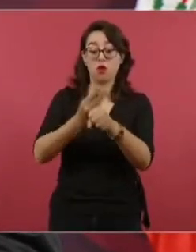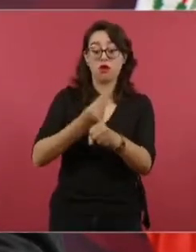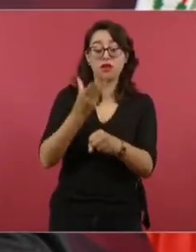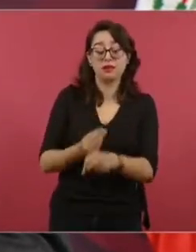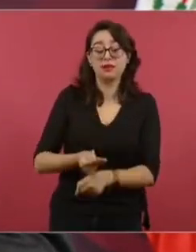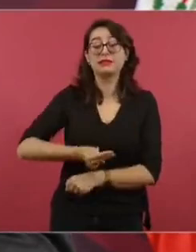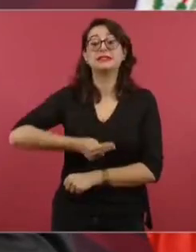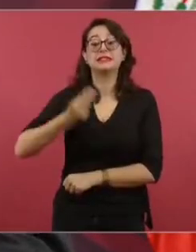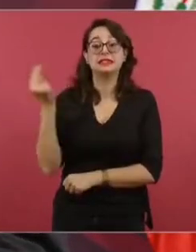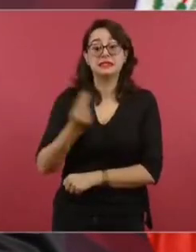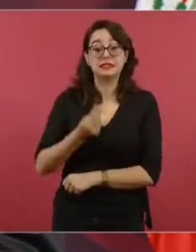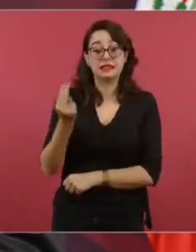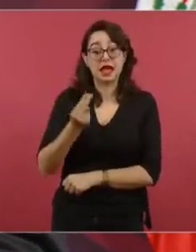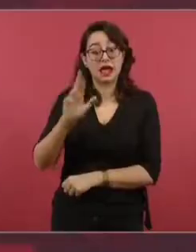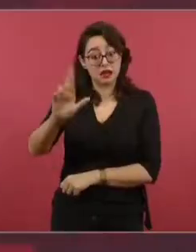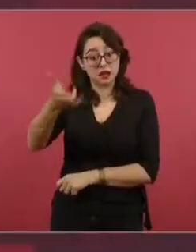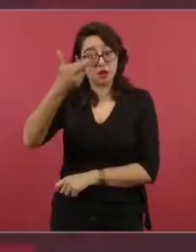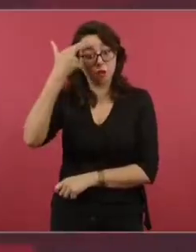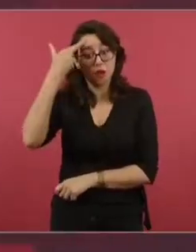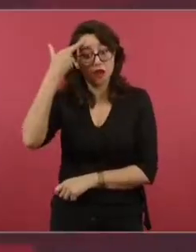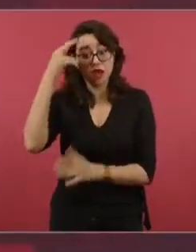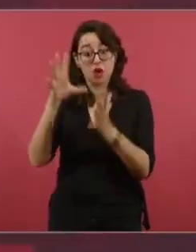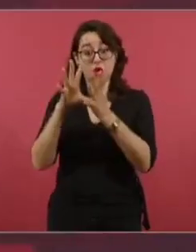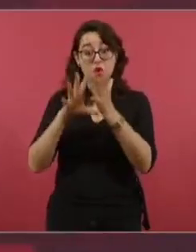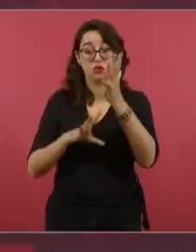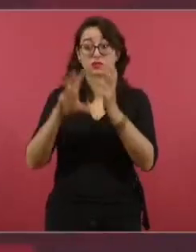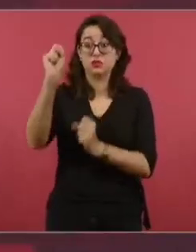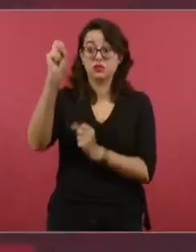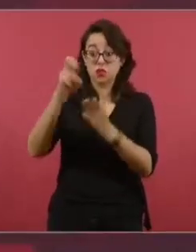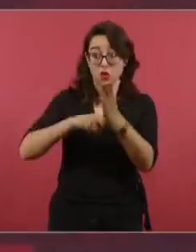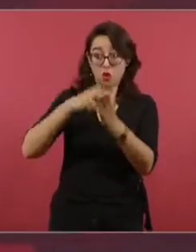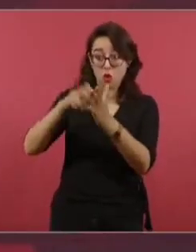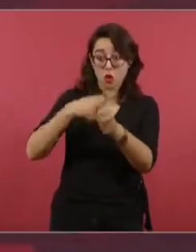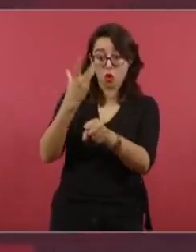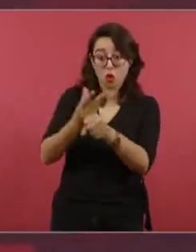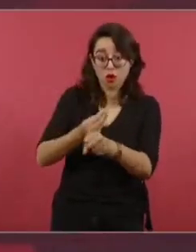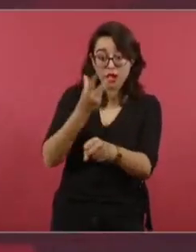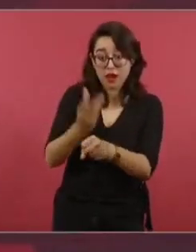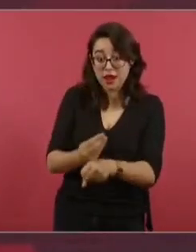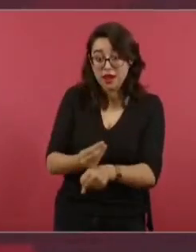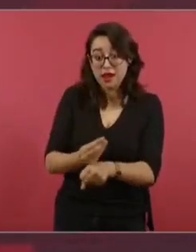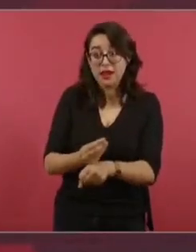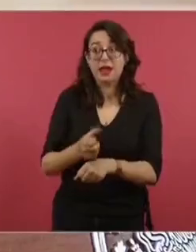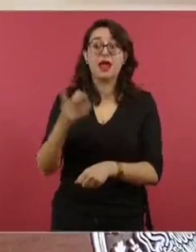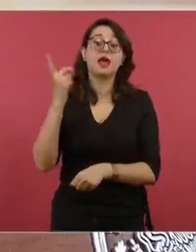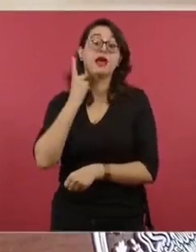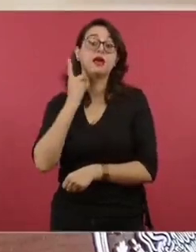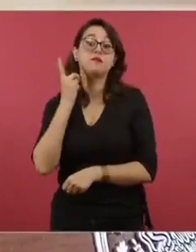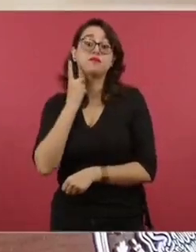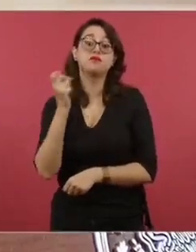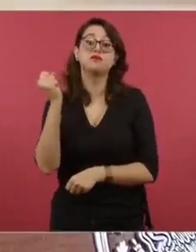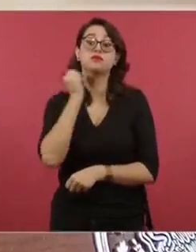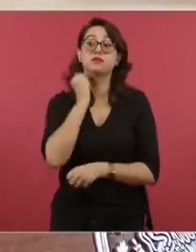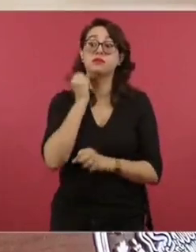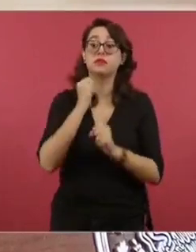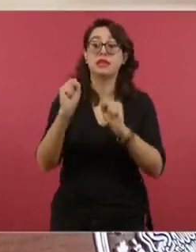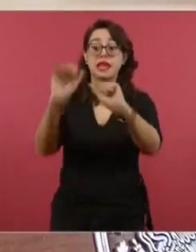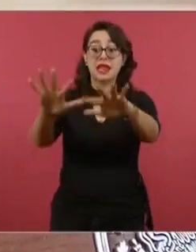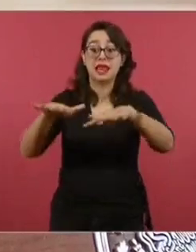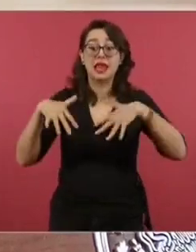se necesita una mayoría calificada, es decir, no es mayoría simple,